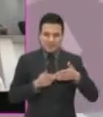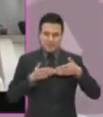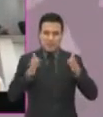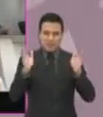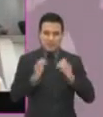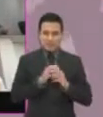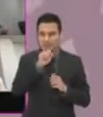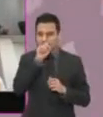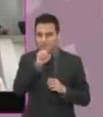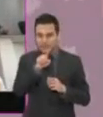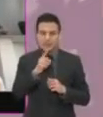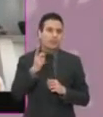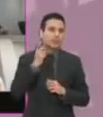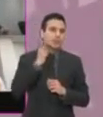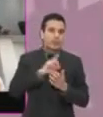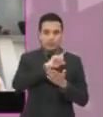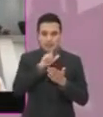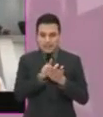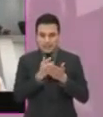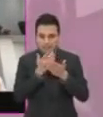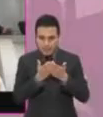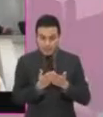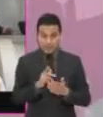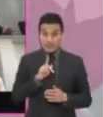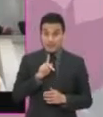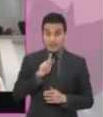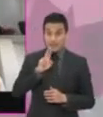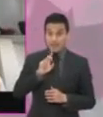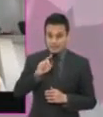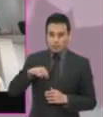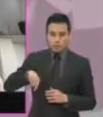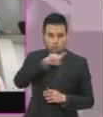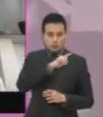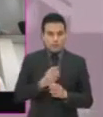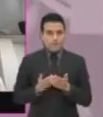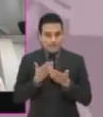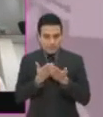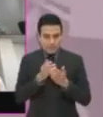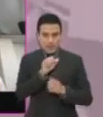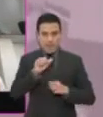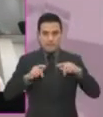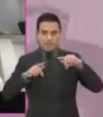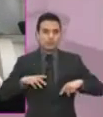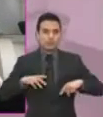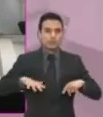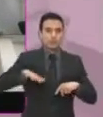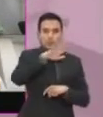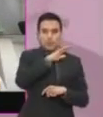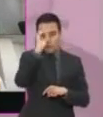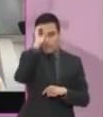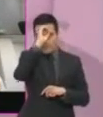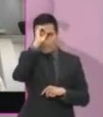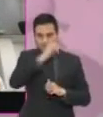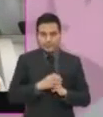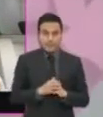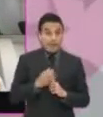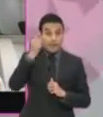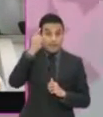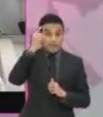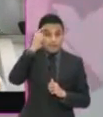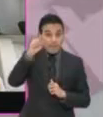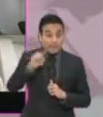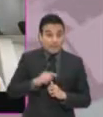iniciativas legislativas que el PRD presentará a la ciudadanía, a la sociedad, para conquistar